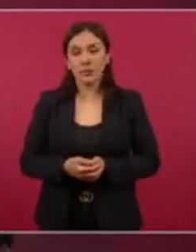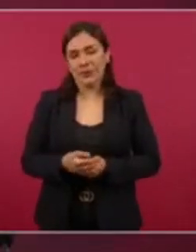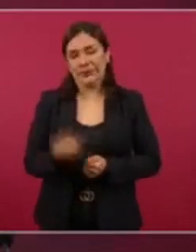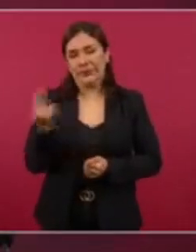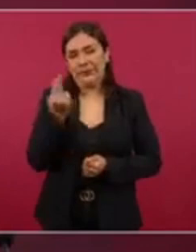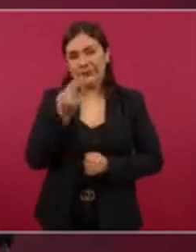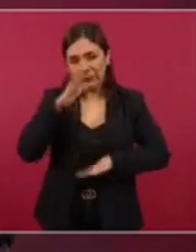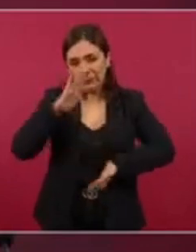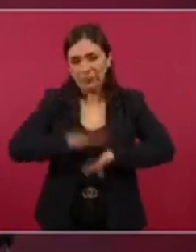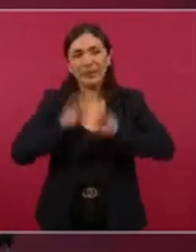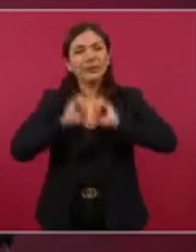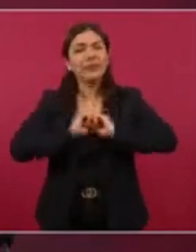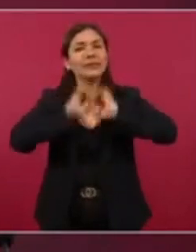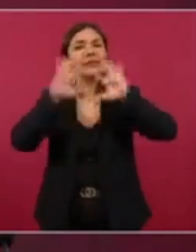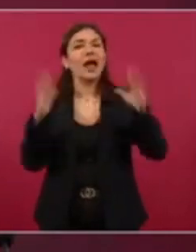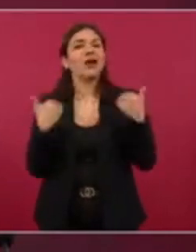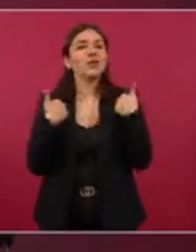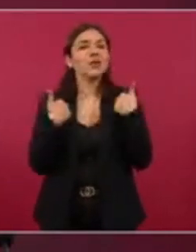entendamos.